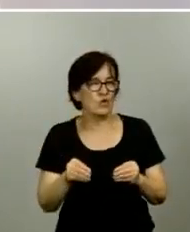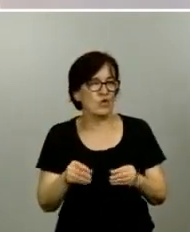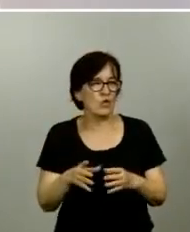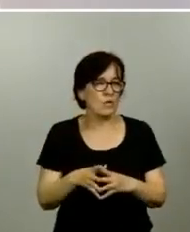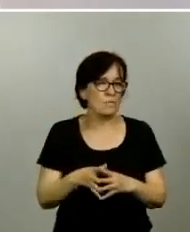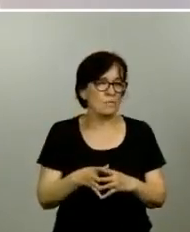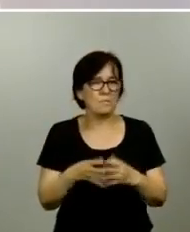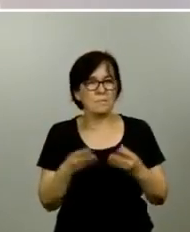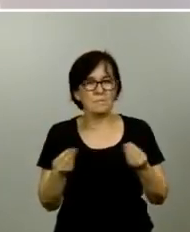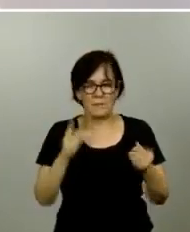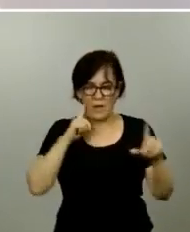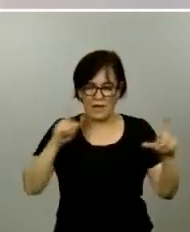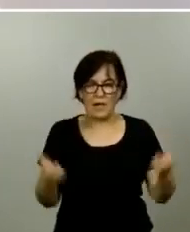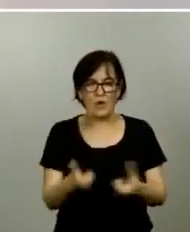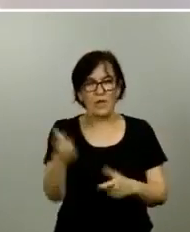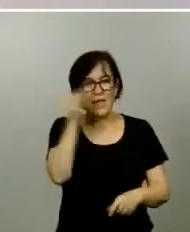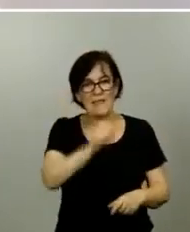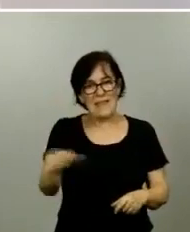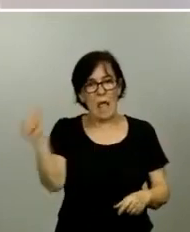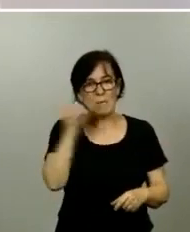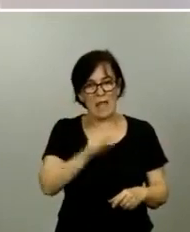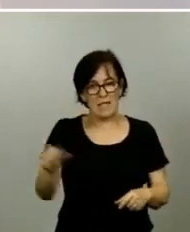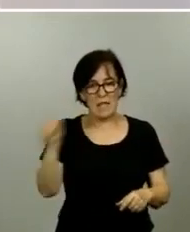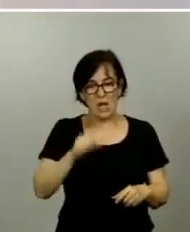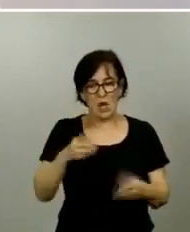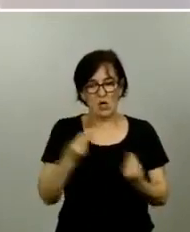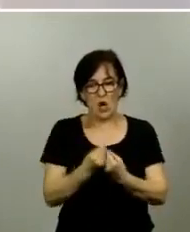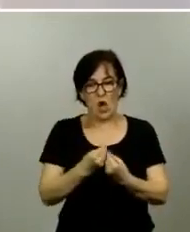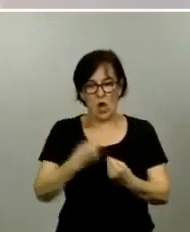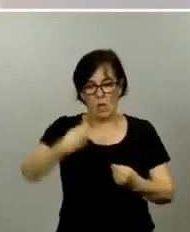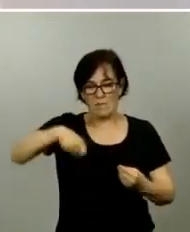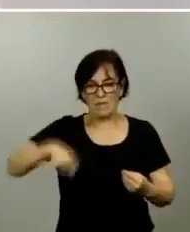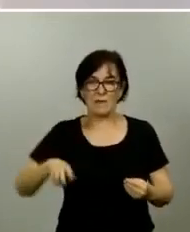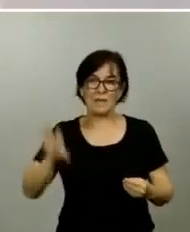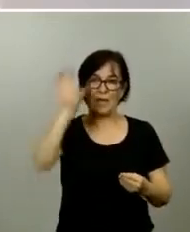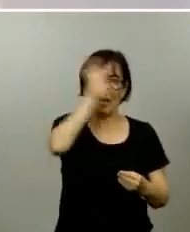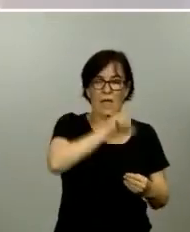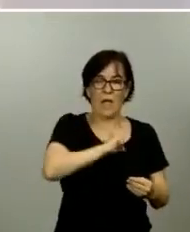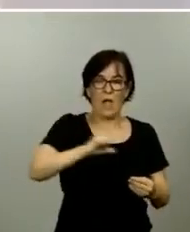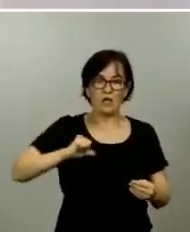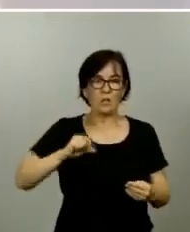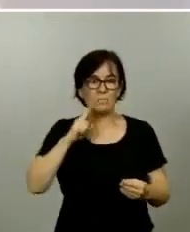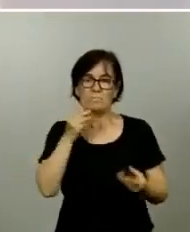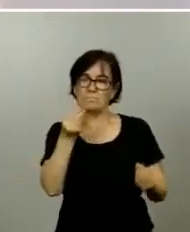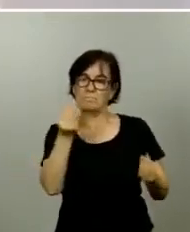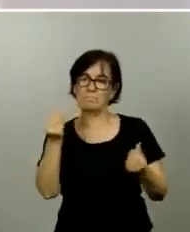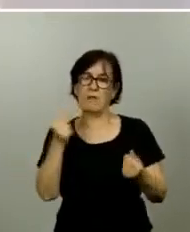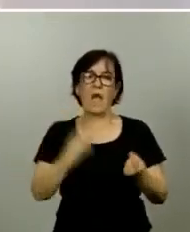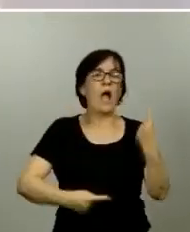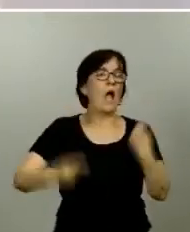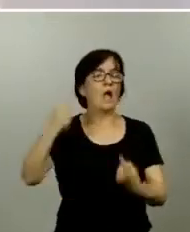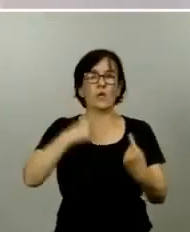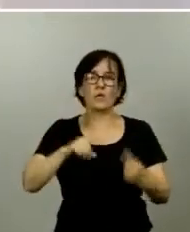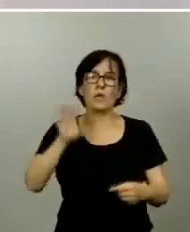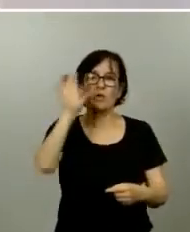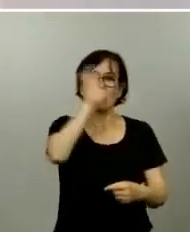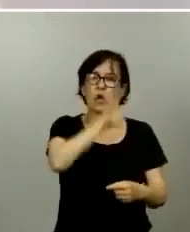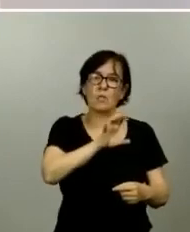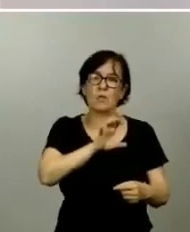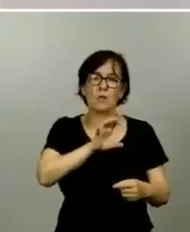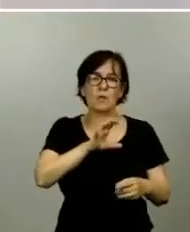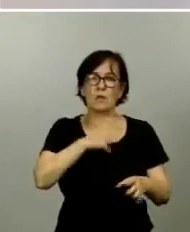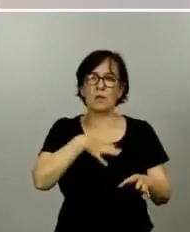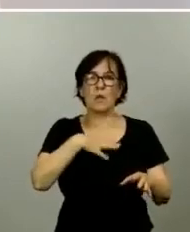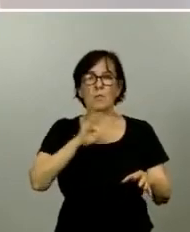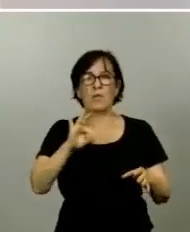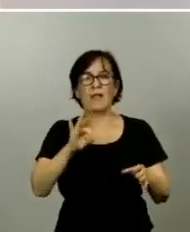reunión semanal con los presidentes autonómicos insinuó que tal vez algunas comunidades podrían salir antes que otras